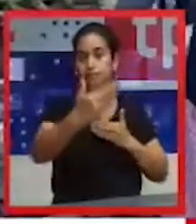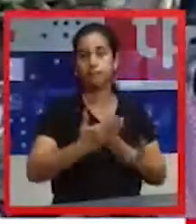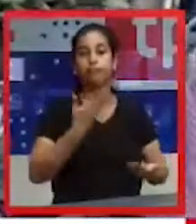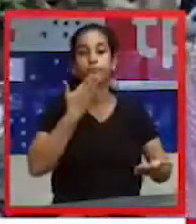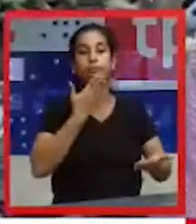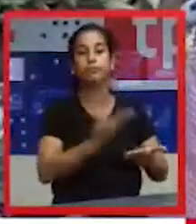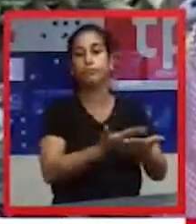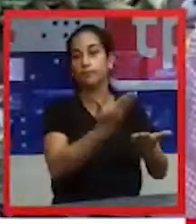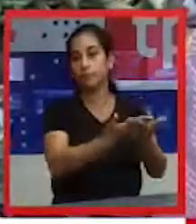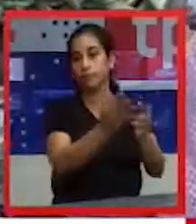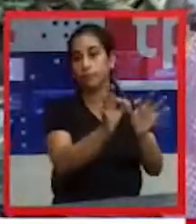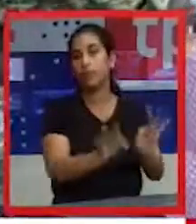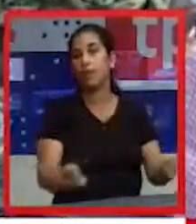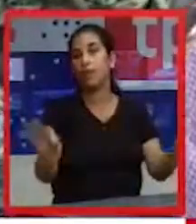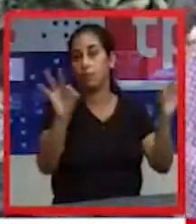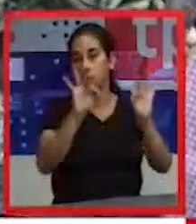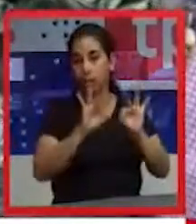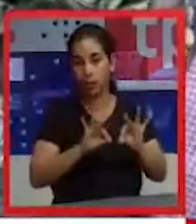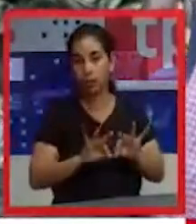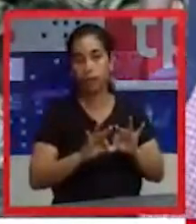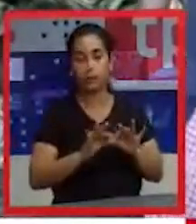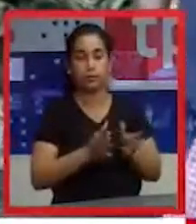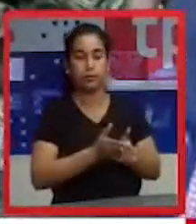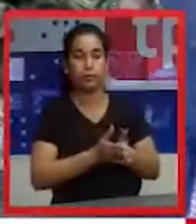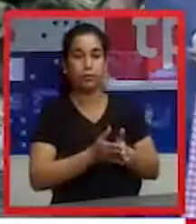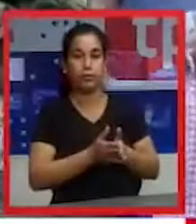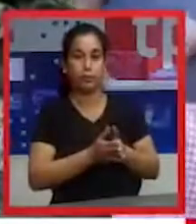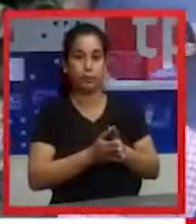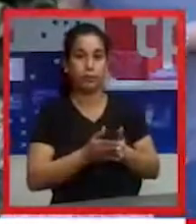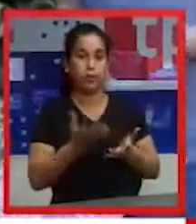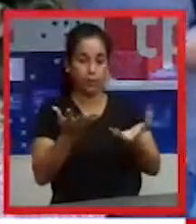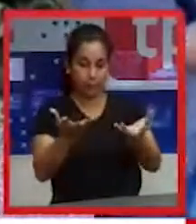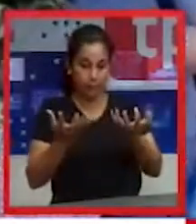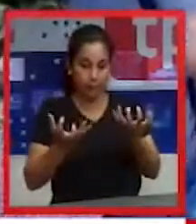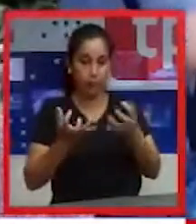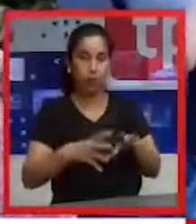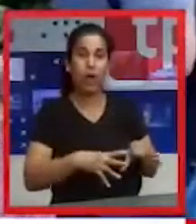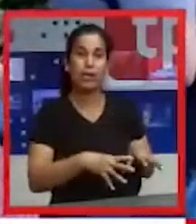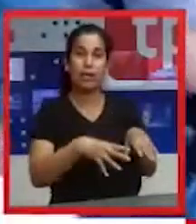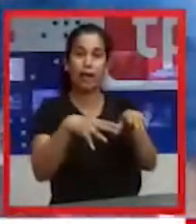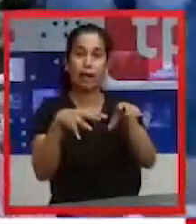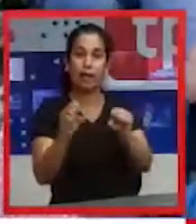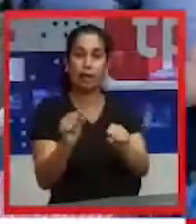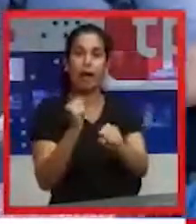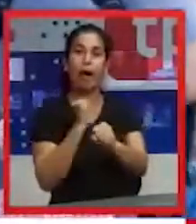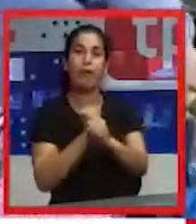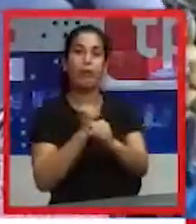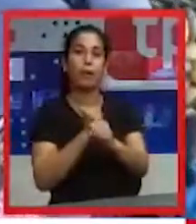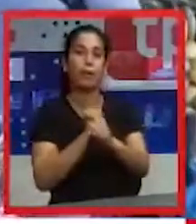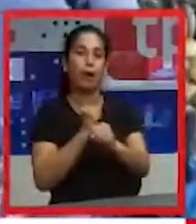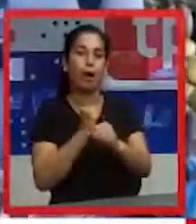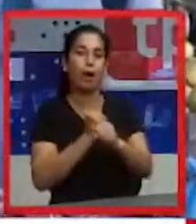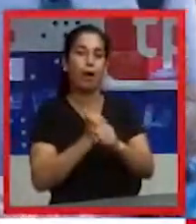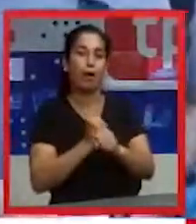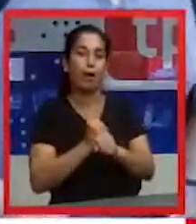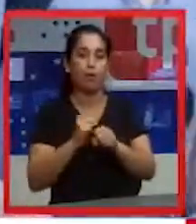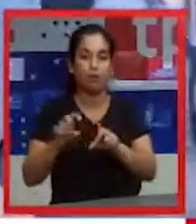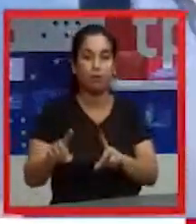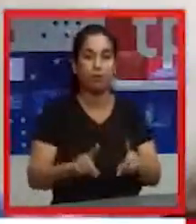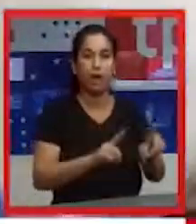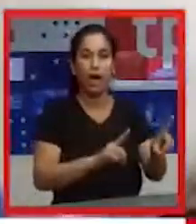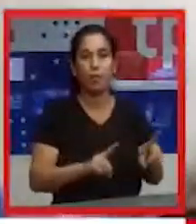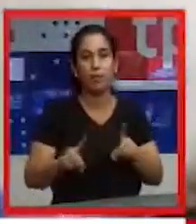para poder salir a hacer nuestras actividades ya en forma dinámica,